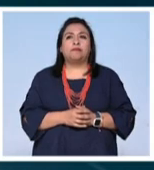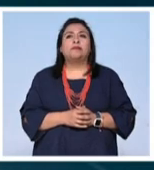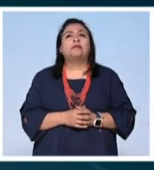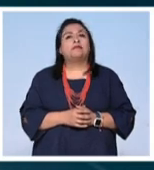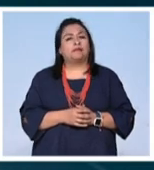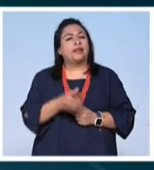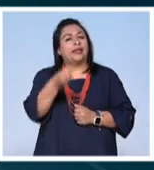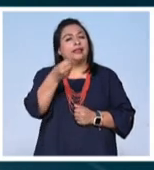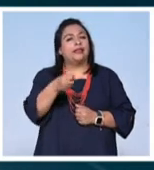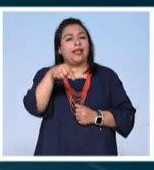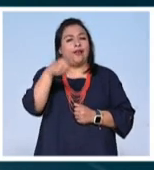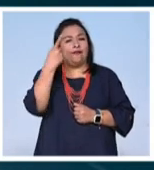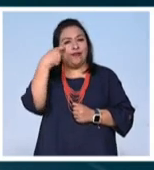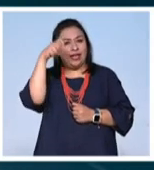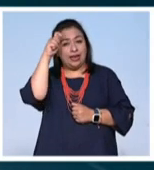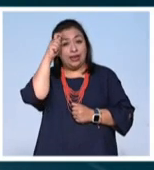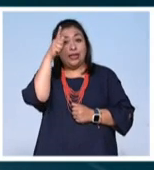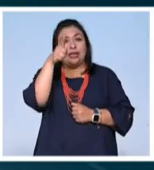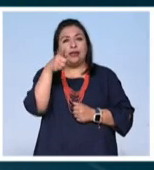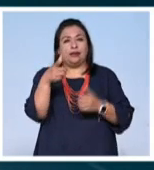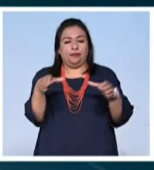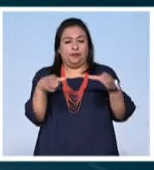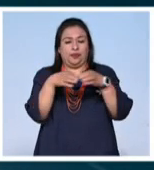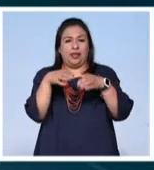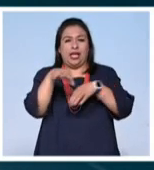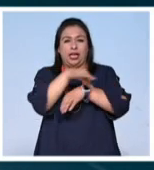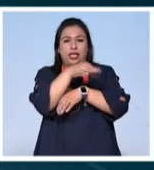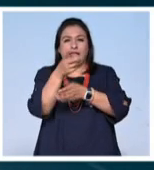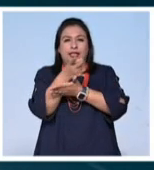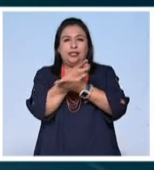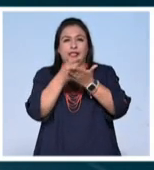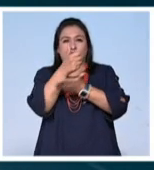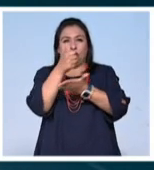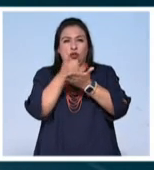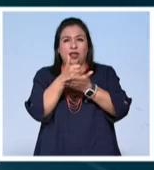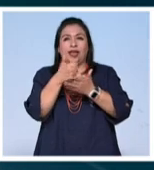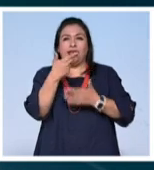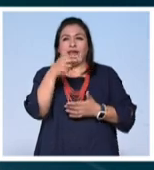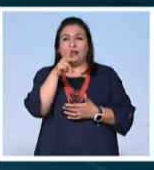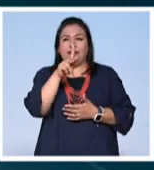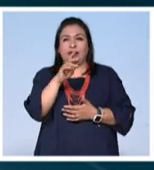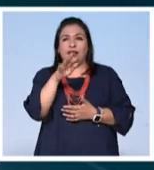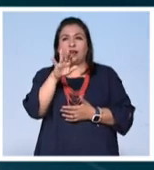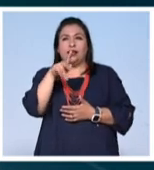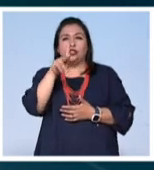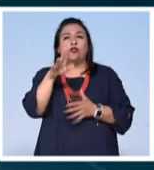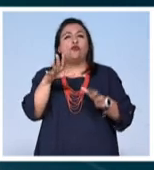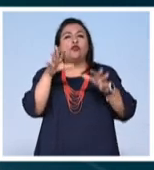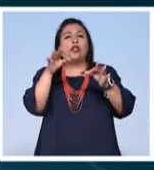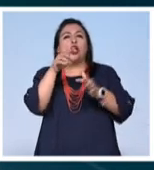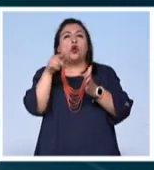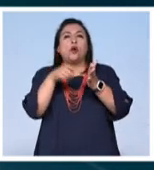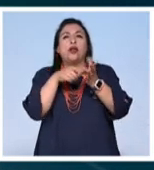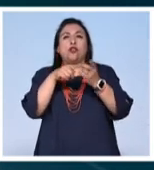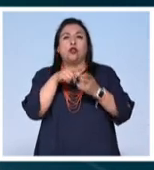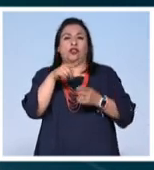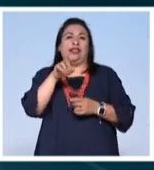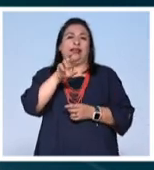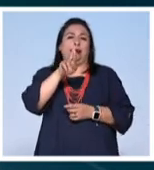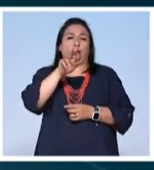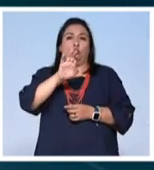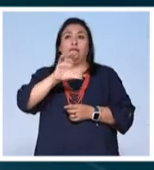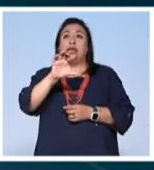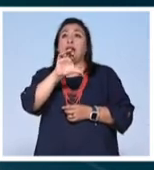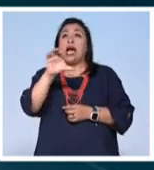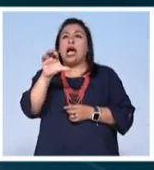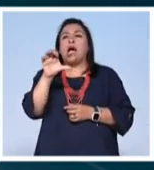Muchos saludos desde Berlín. El estudio de arquitectura y diseño urbano Hivik y Christoph fundado en la República Checa se ha hecho un nombre